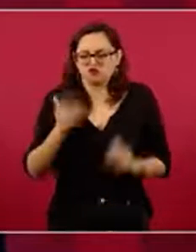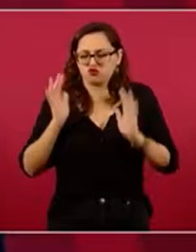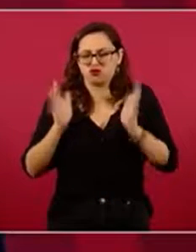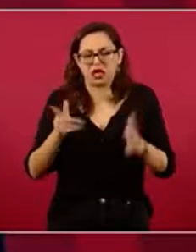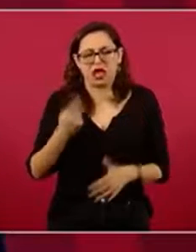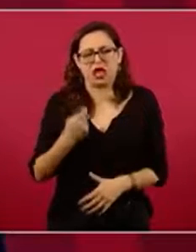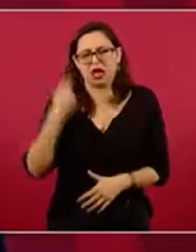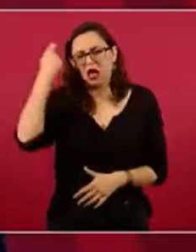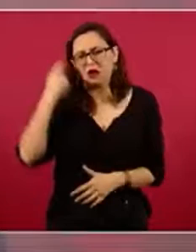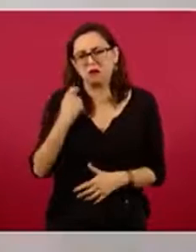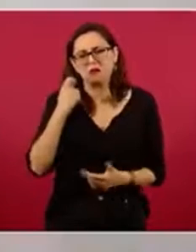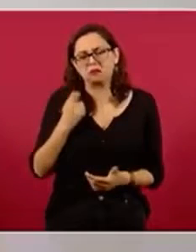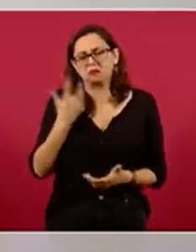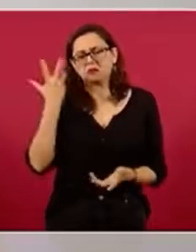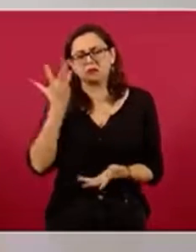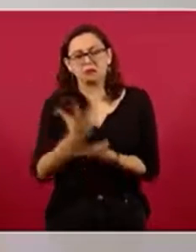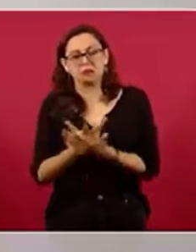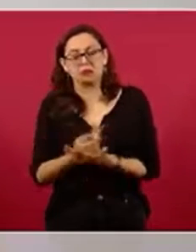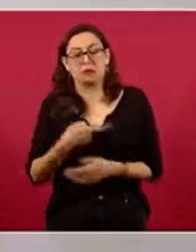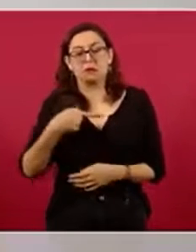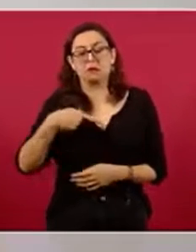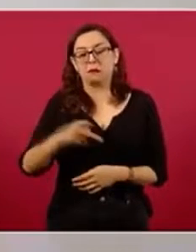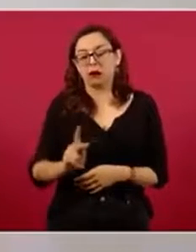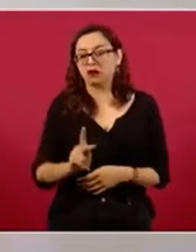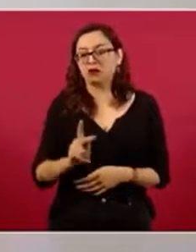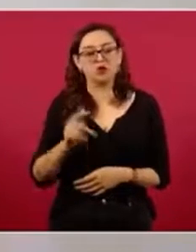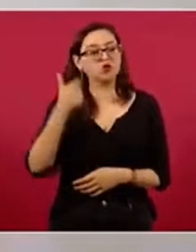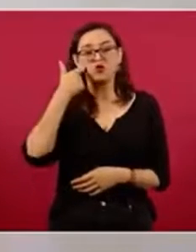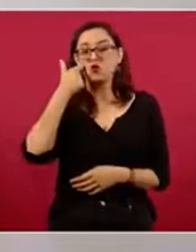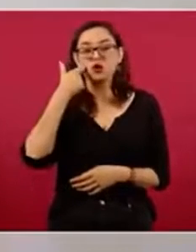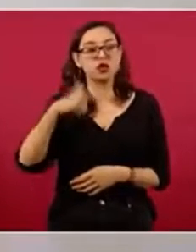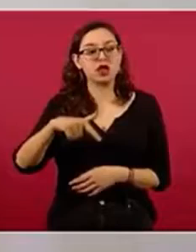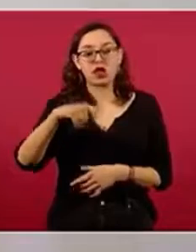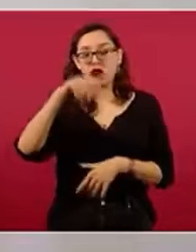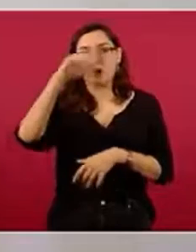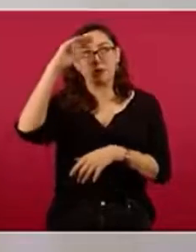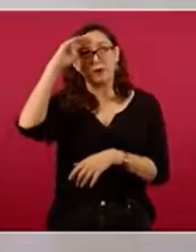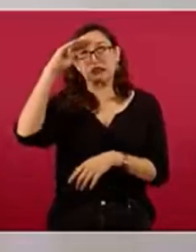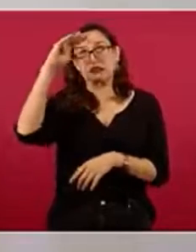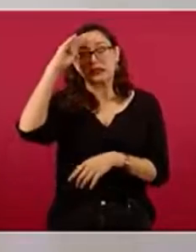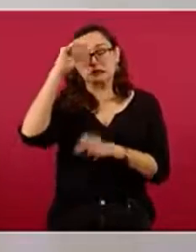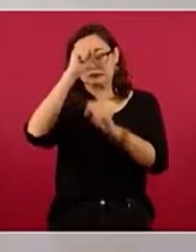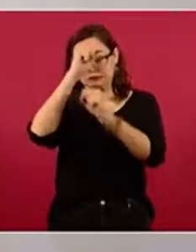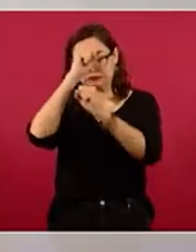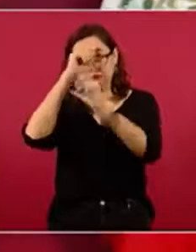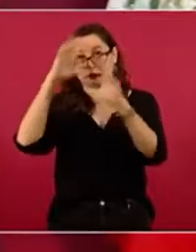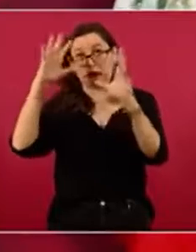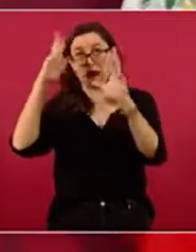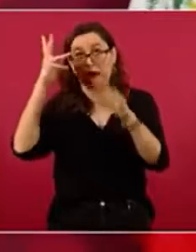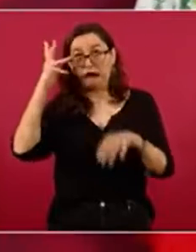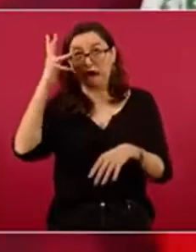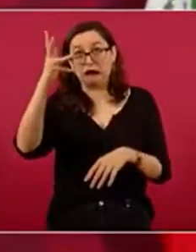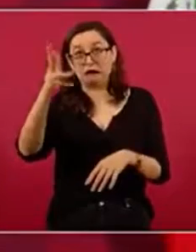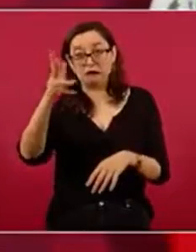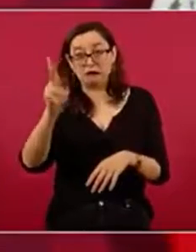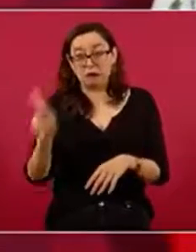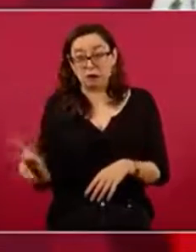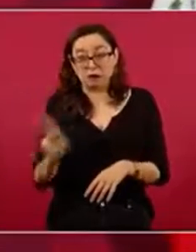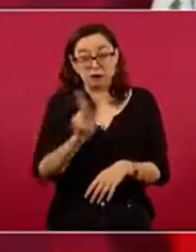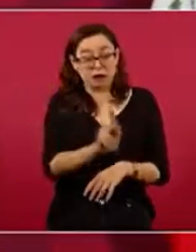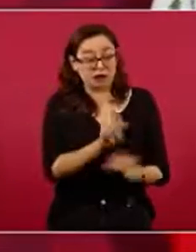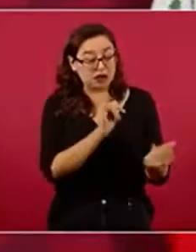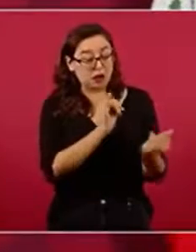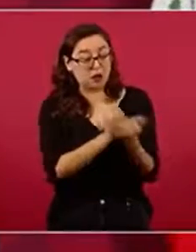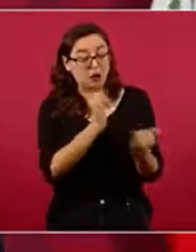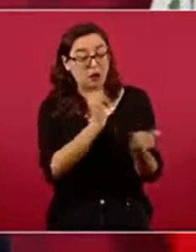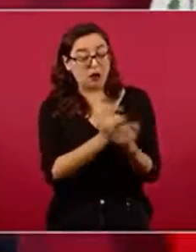pase un sexenio,